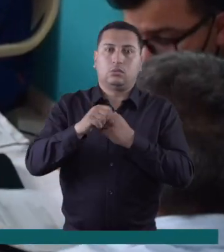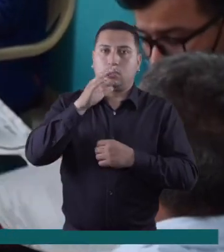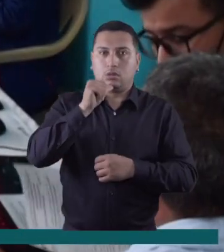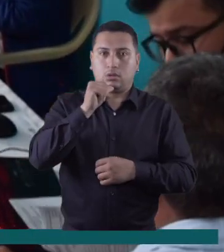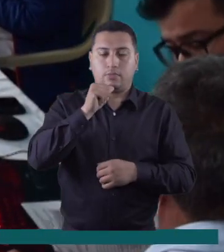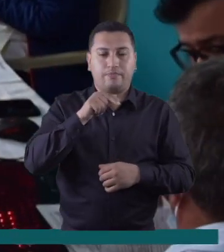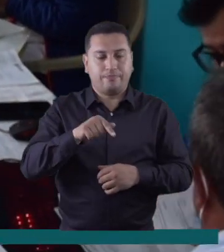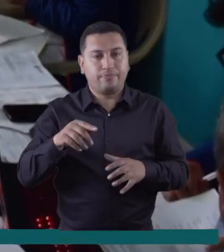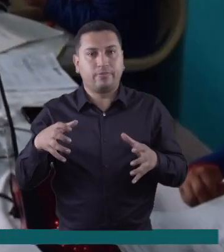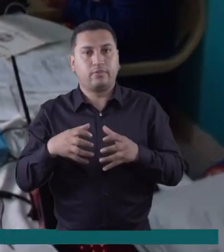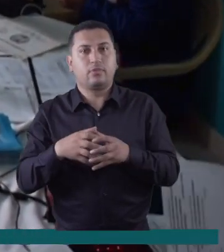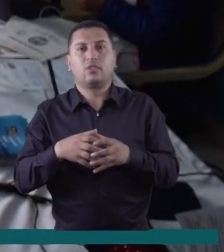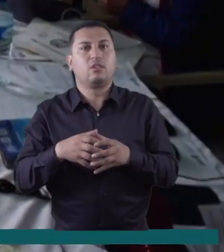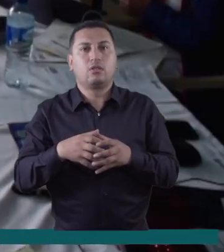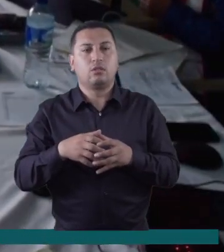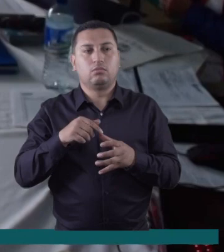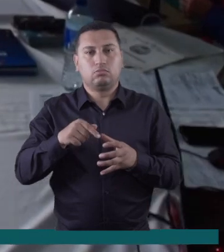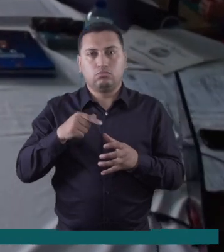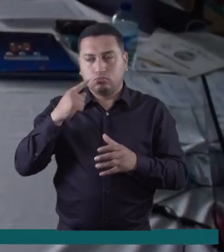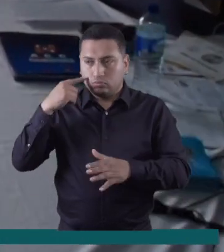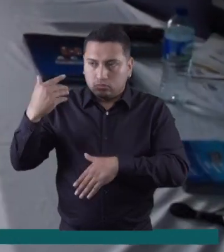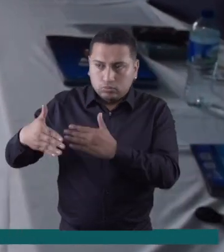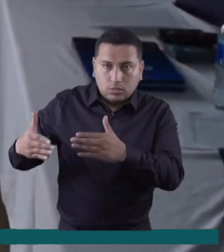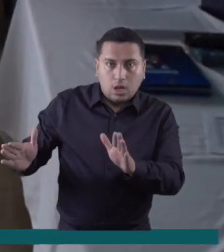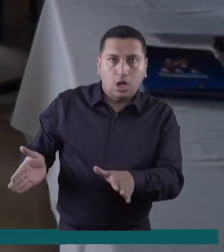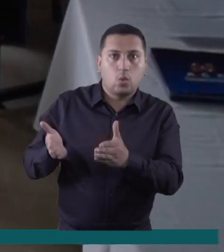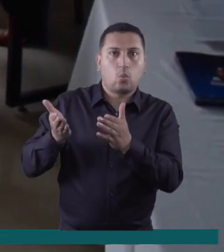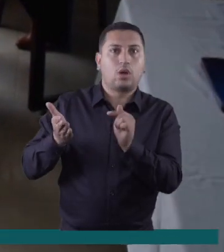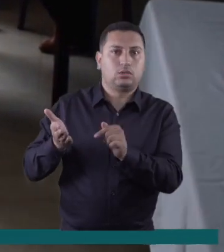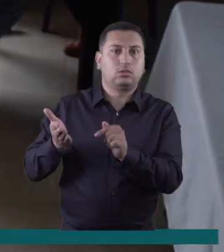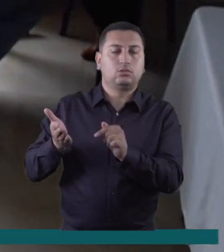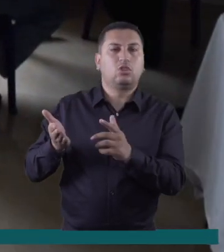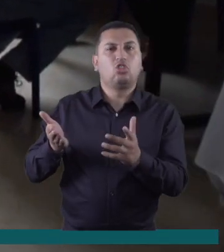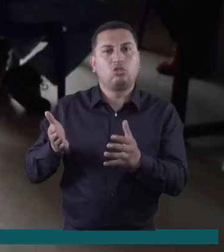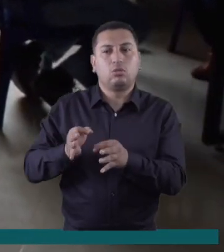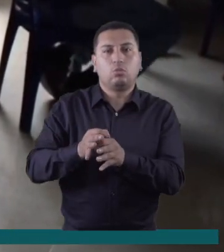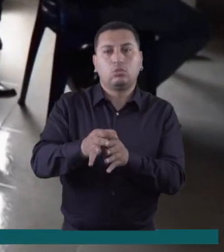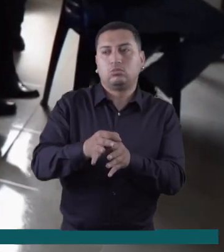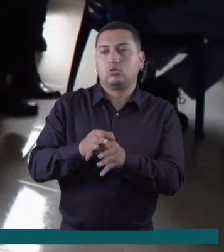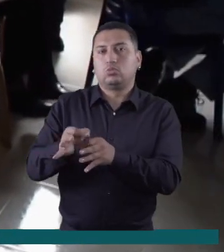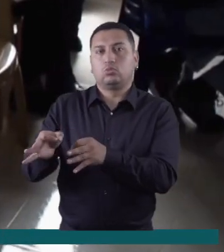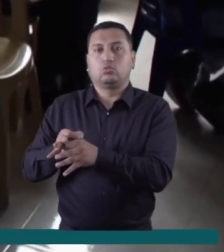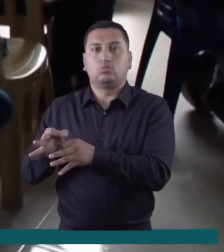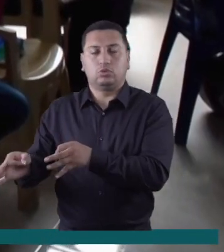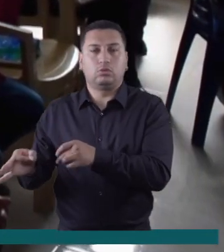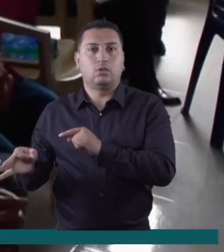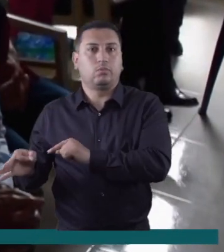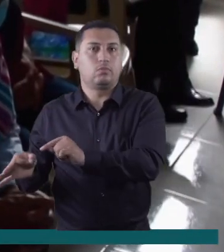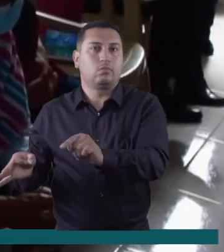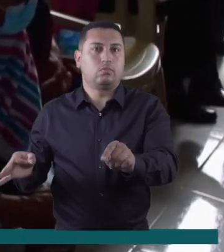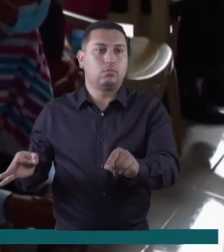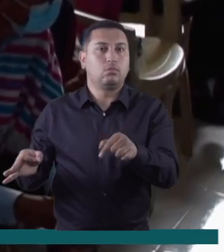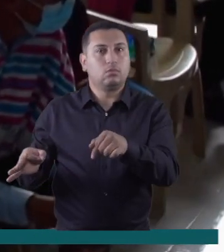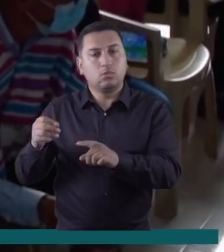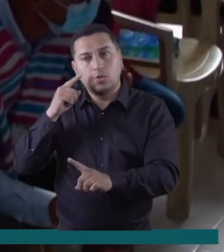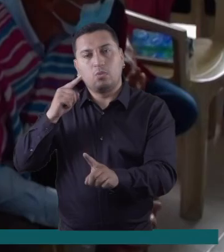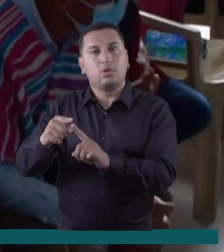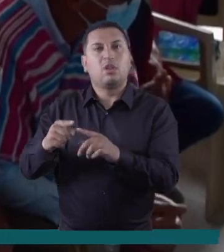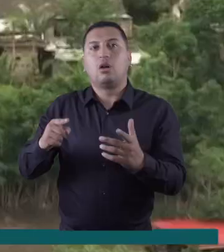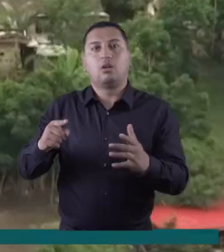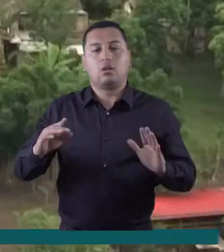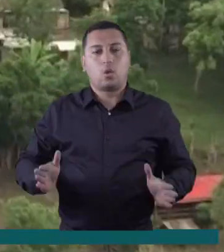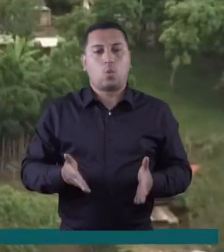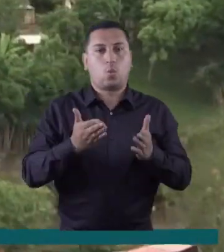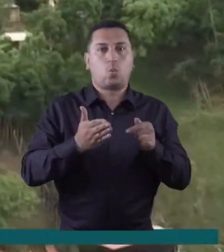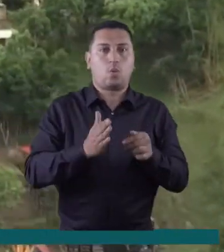La agencia catastral de Cundinamarca está realizando el proceso denominado actualización catastral en municipios del departamento, el cual consiste en